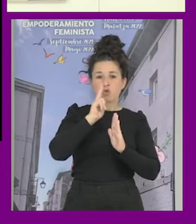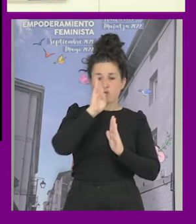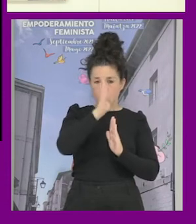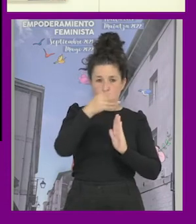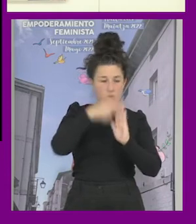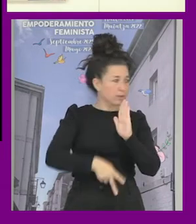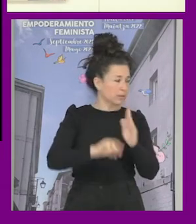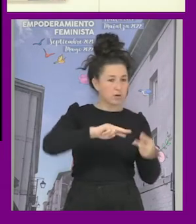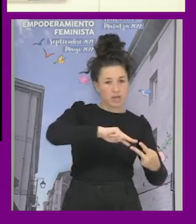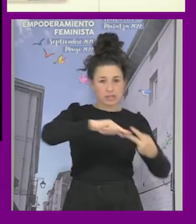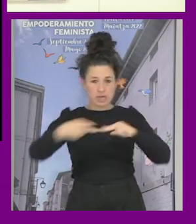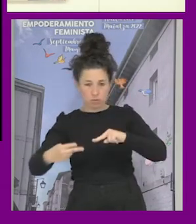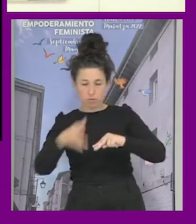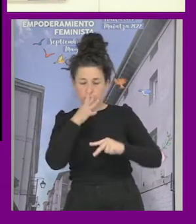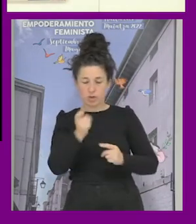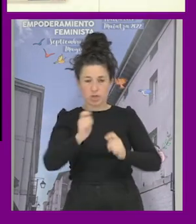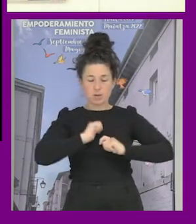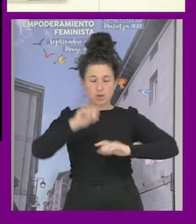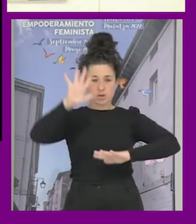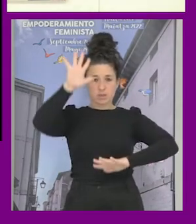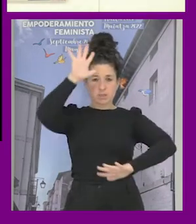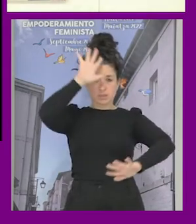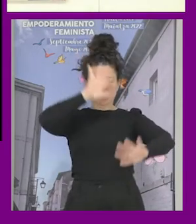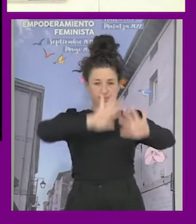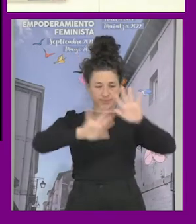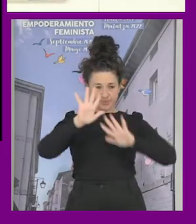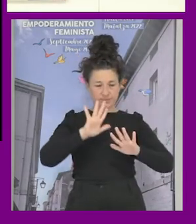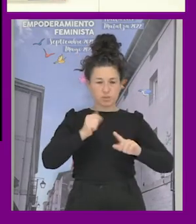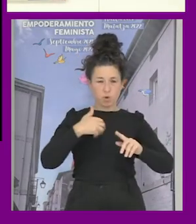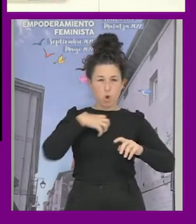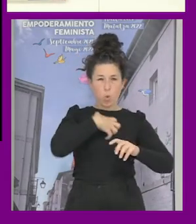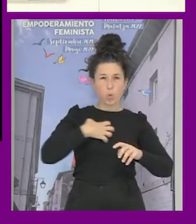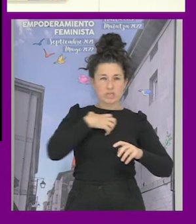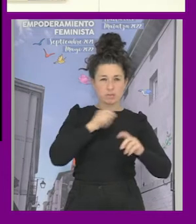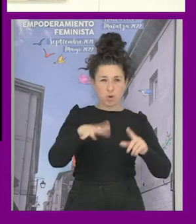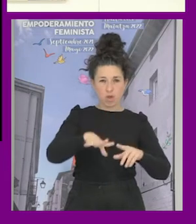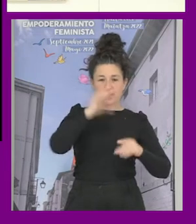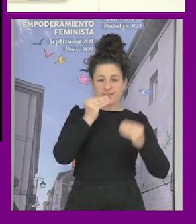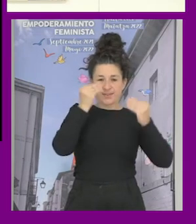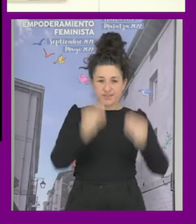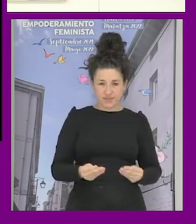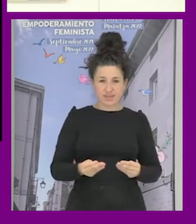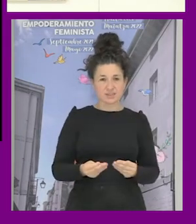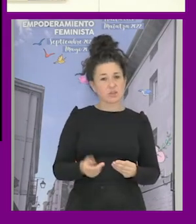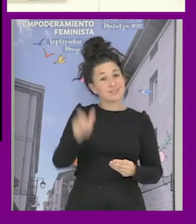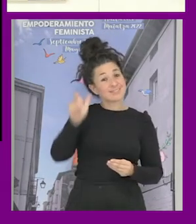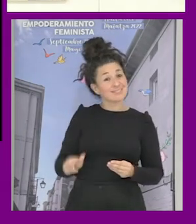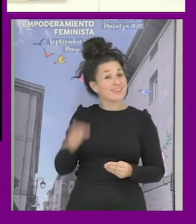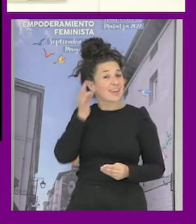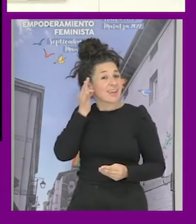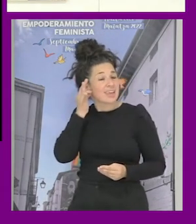traduzco porque hace te quiero un rato digerir la cita ella lo que nos está planteando es